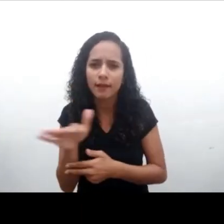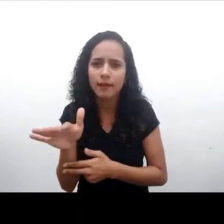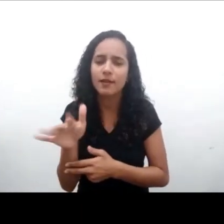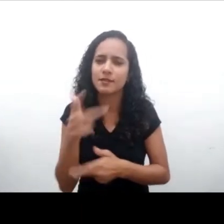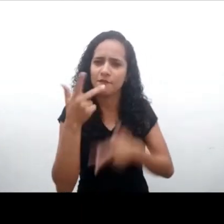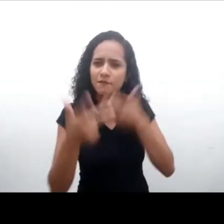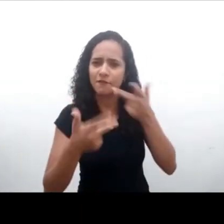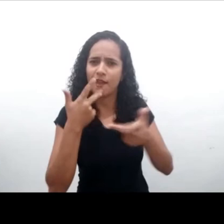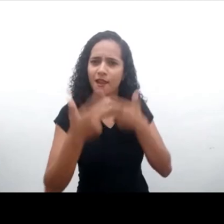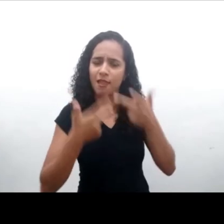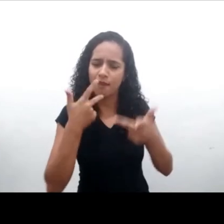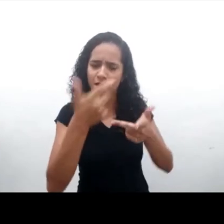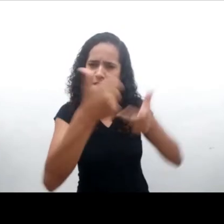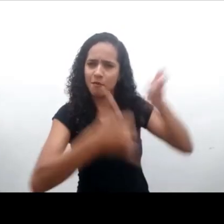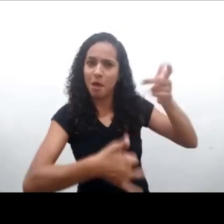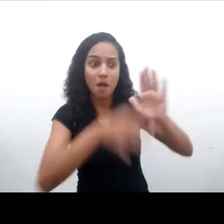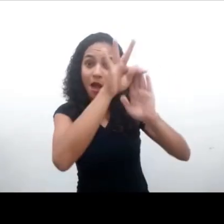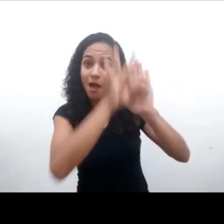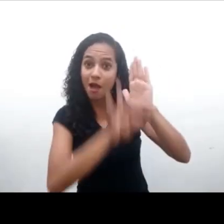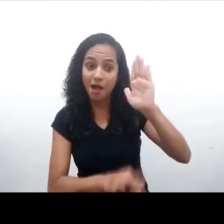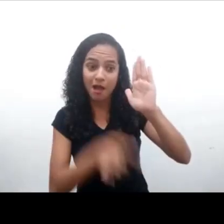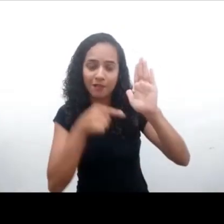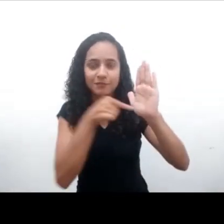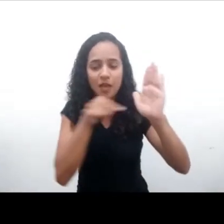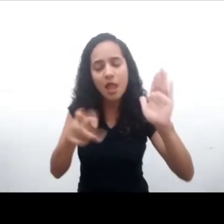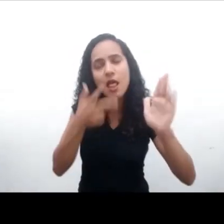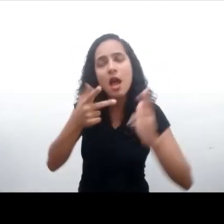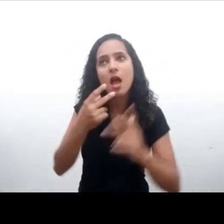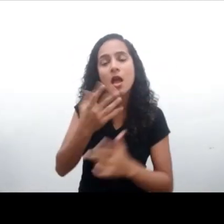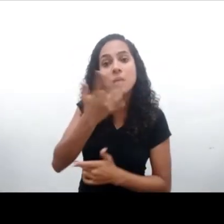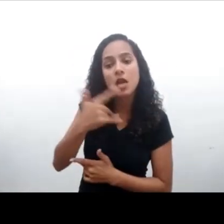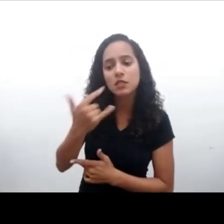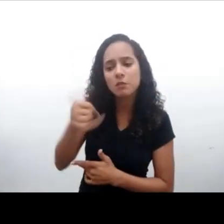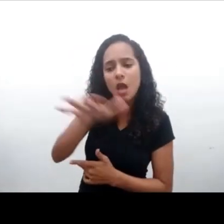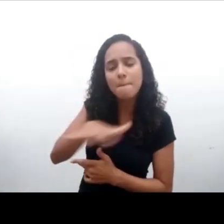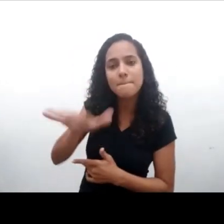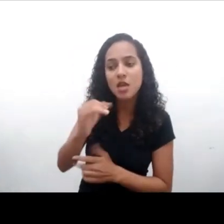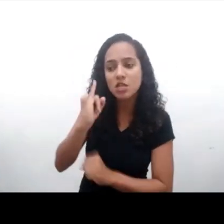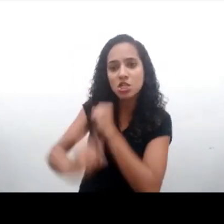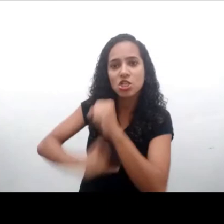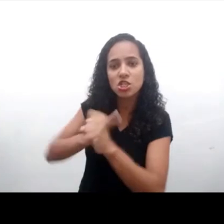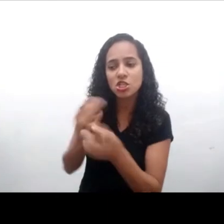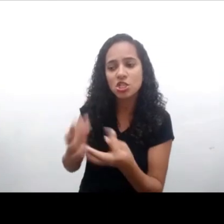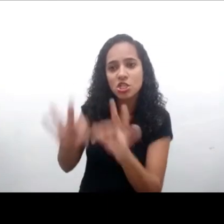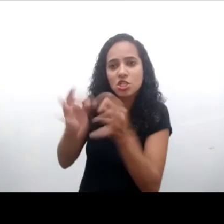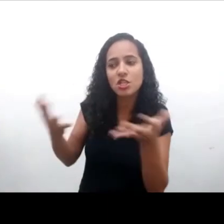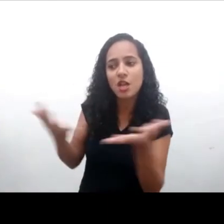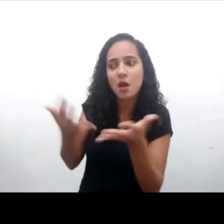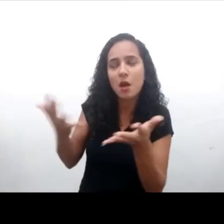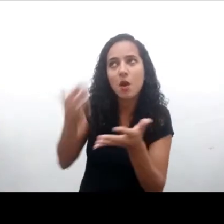el ambiente digital, diciéndonos que pueden recibir información de todo el mundo al momento.